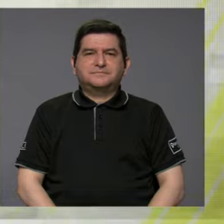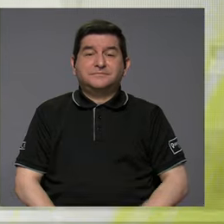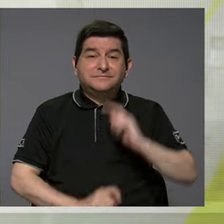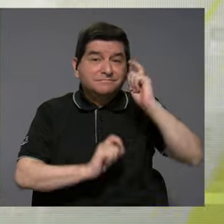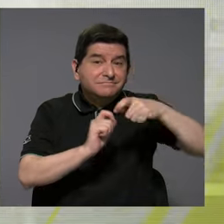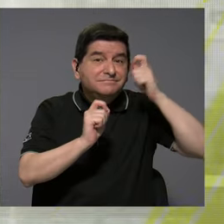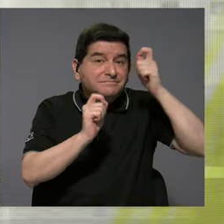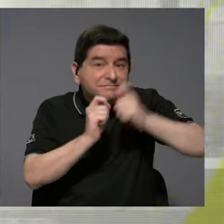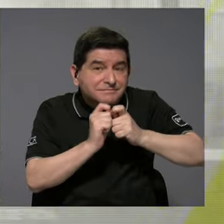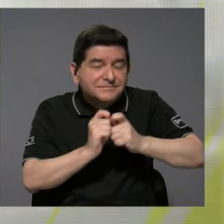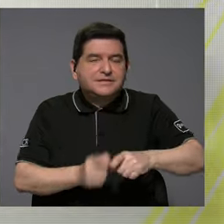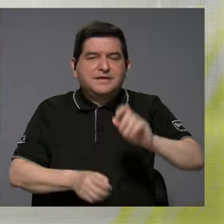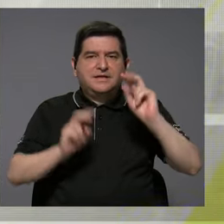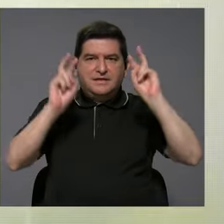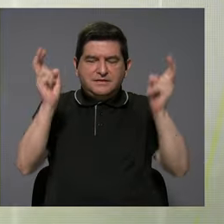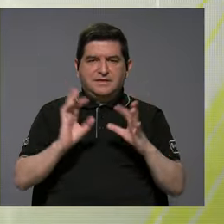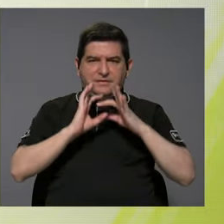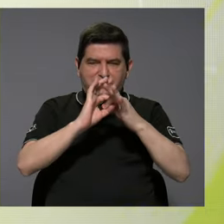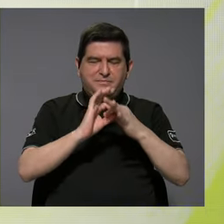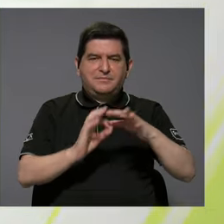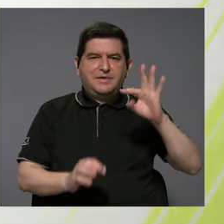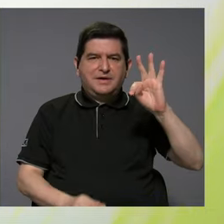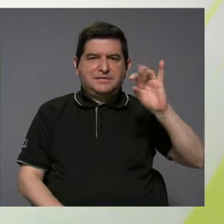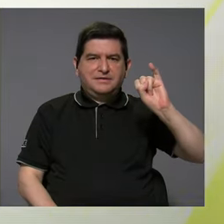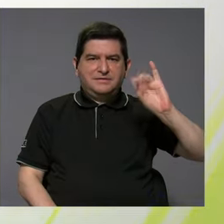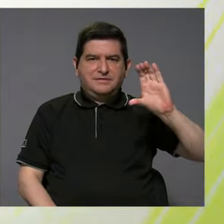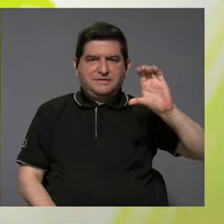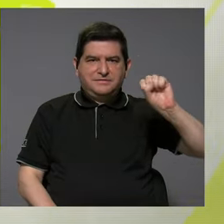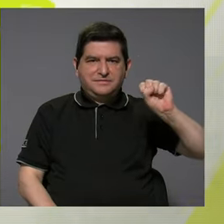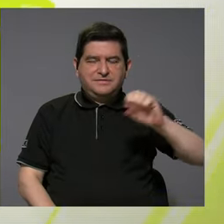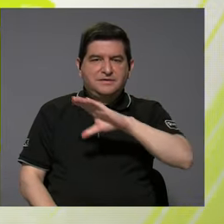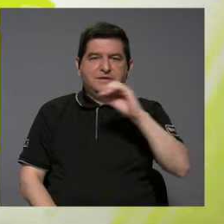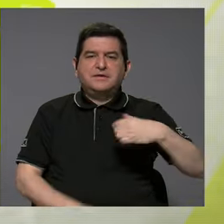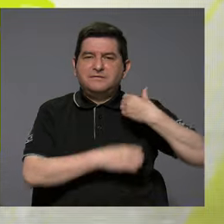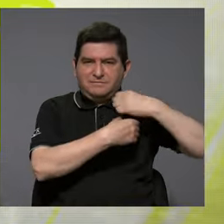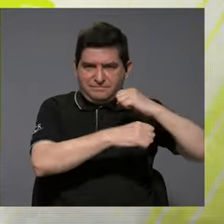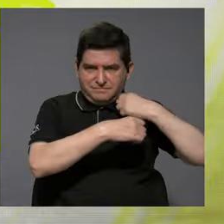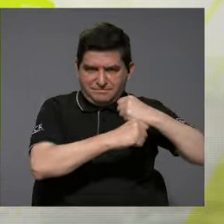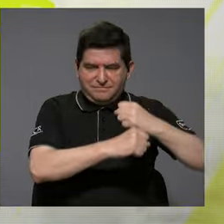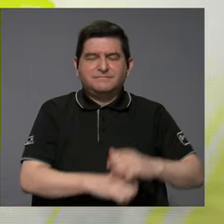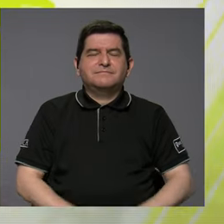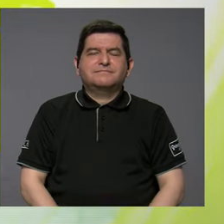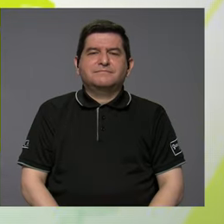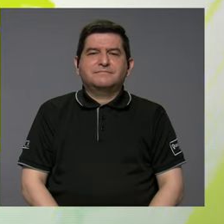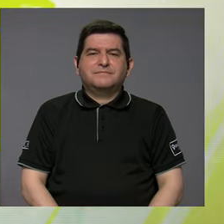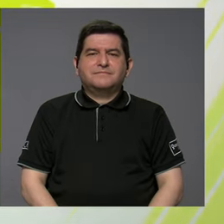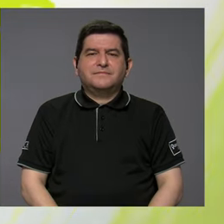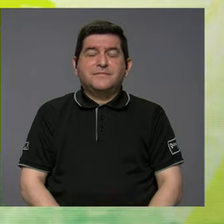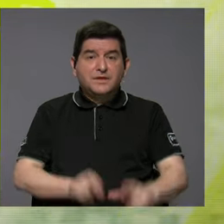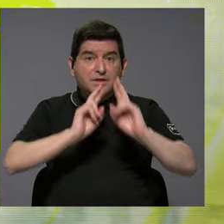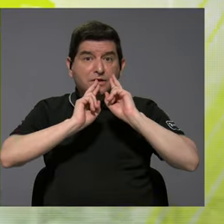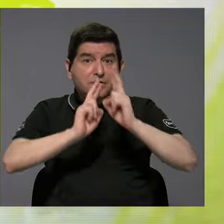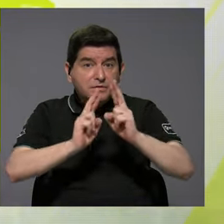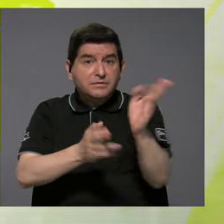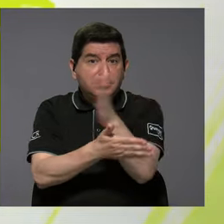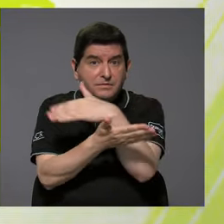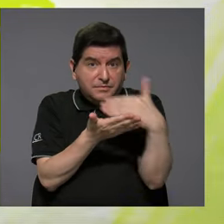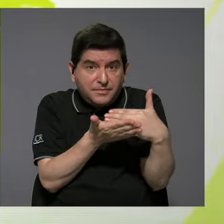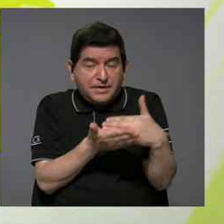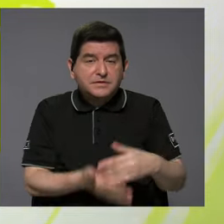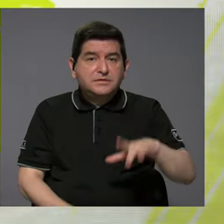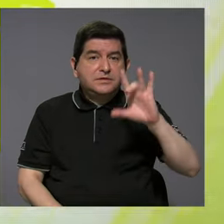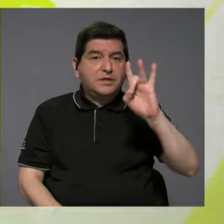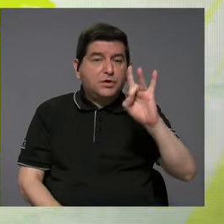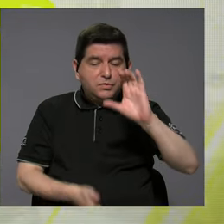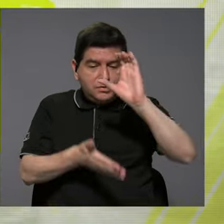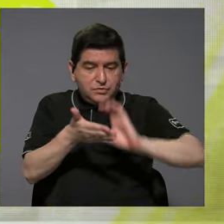específicamente en el tema relacionado con TICS y las municipalidades. Los resultados forman parte de los